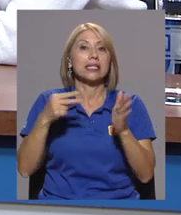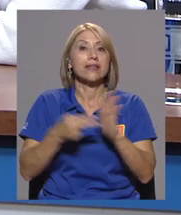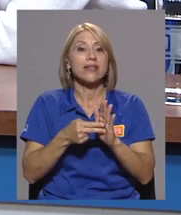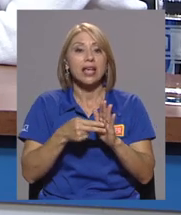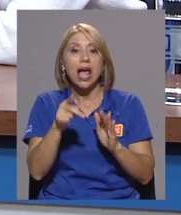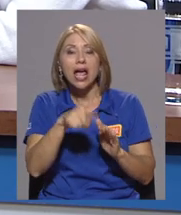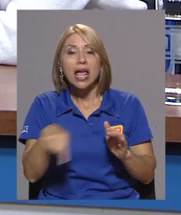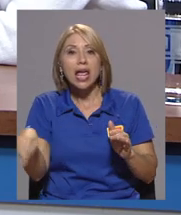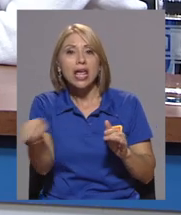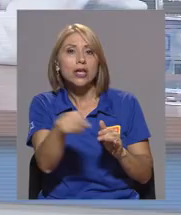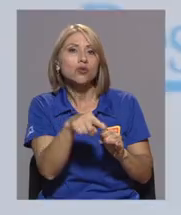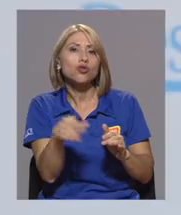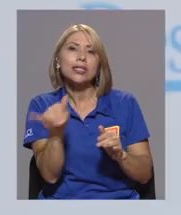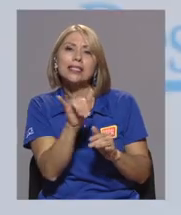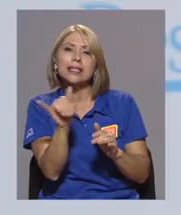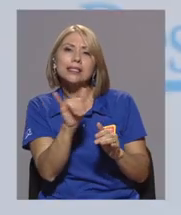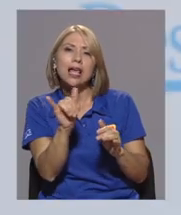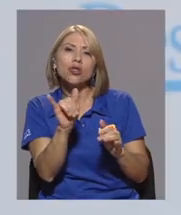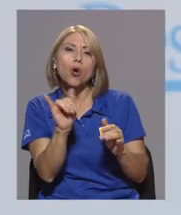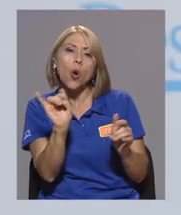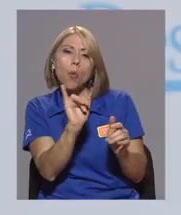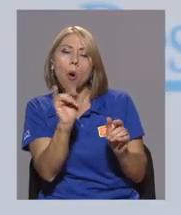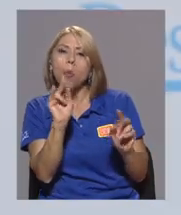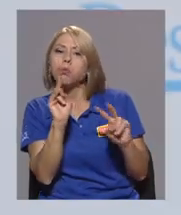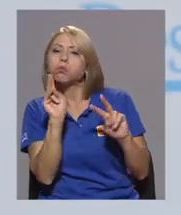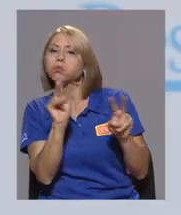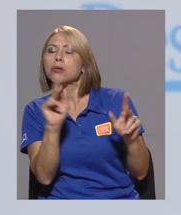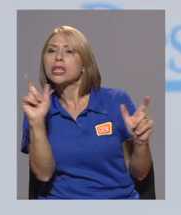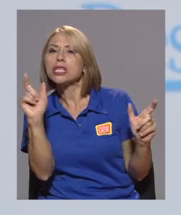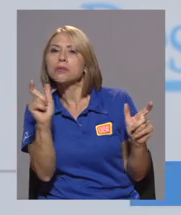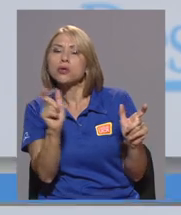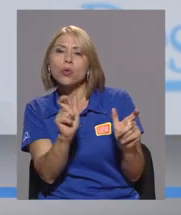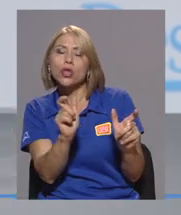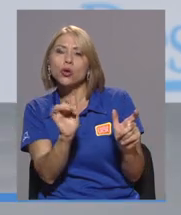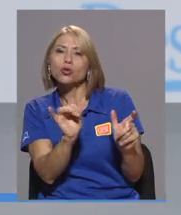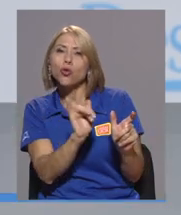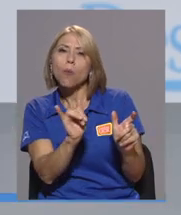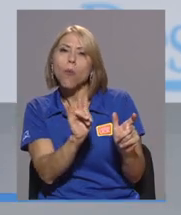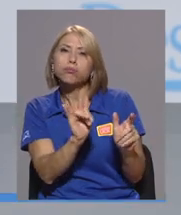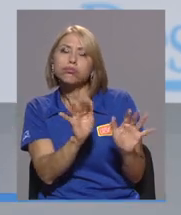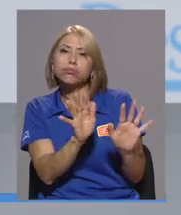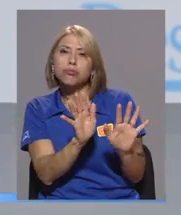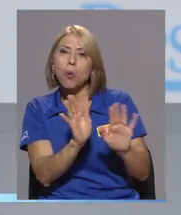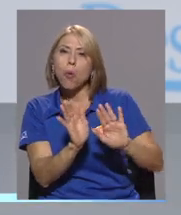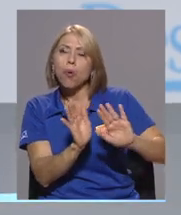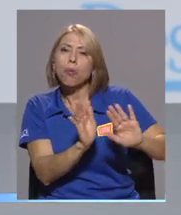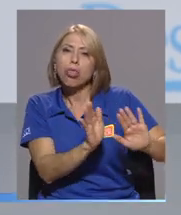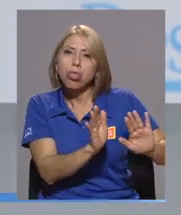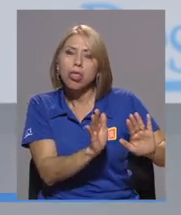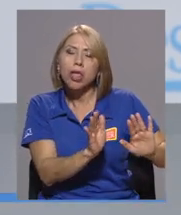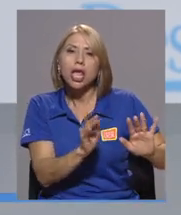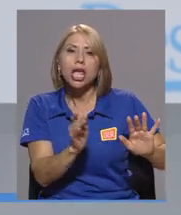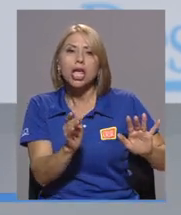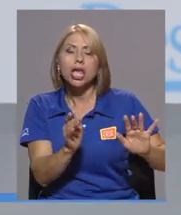mayoría de este país y que por lo tanto están siendo disminuidos, están siendo